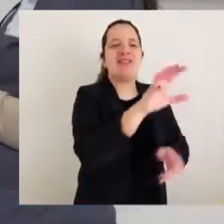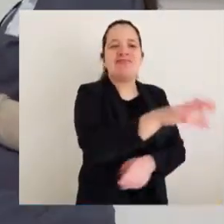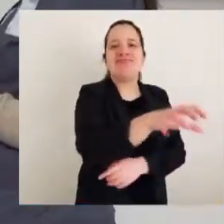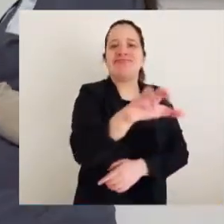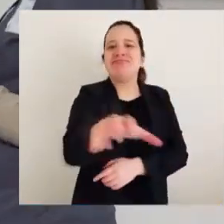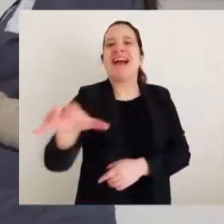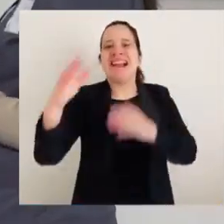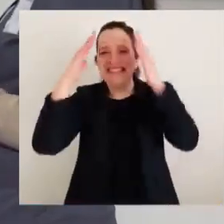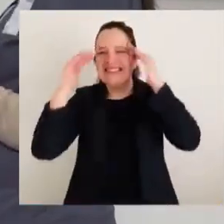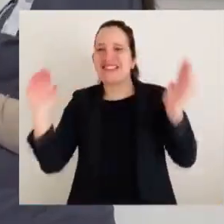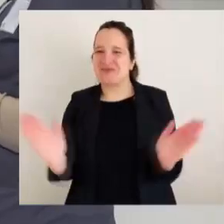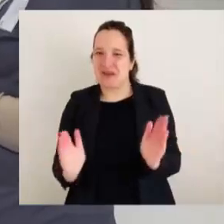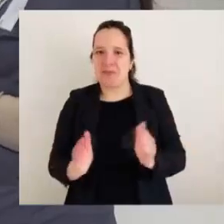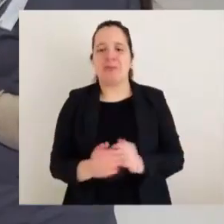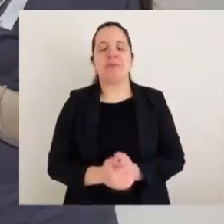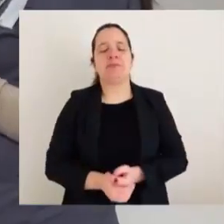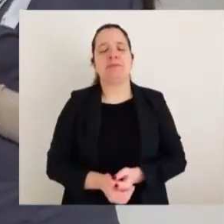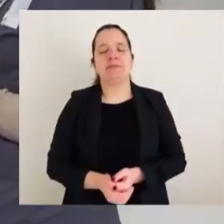pública municipal.